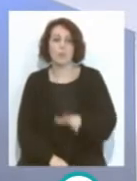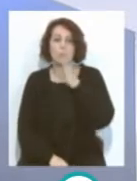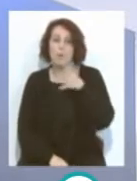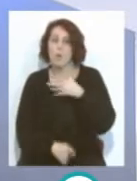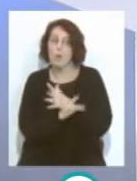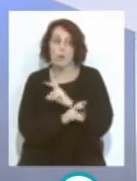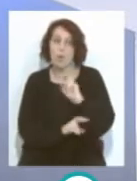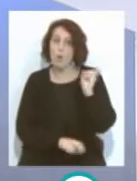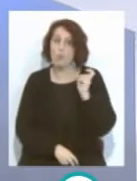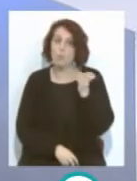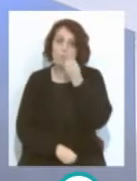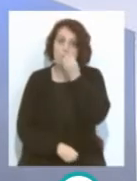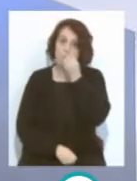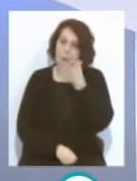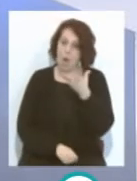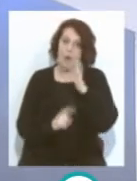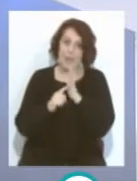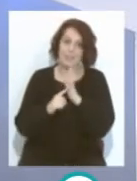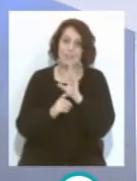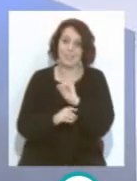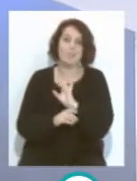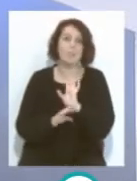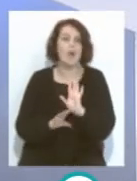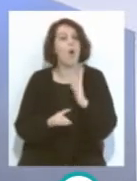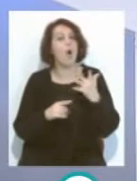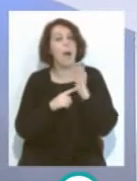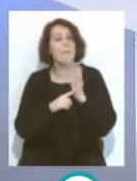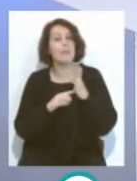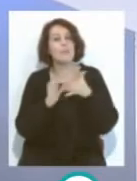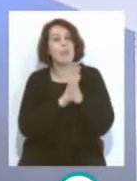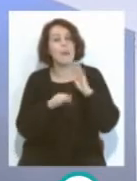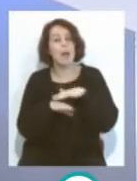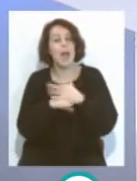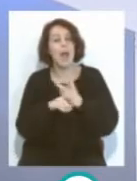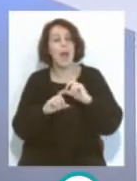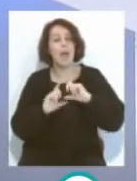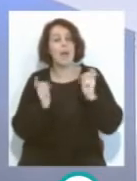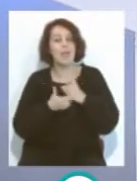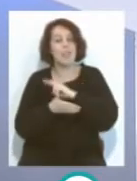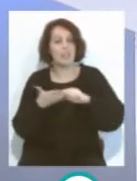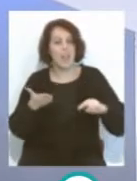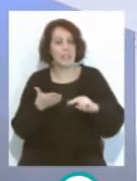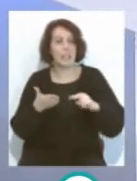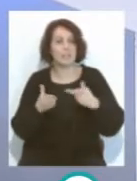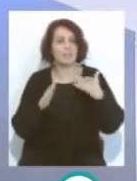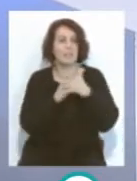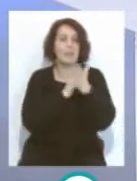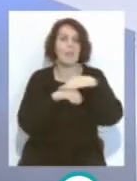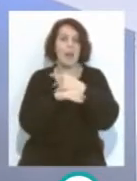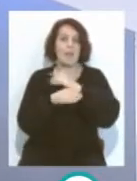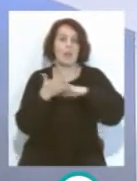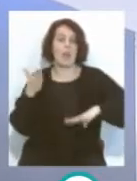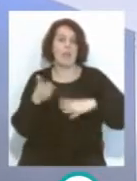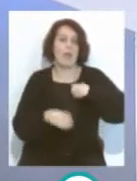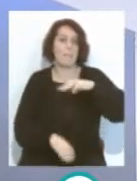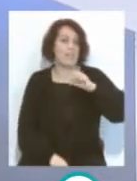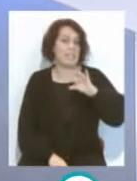son indiscutibles mejor que Yago Aspa, pero lo que significa Yago Aspa para el Celta, igual no lo significa ni Messi para el Barcelona. Y